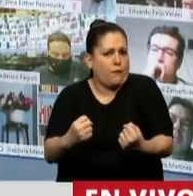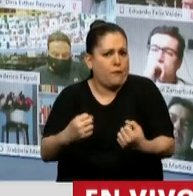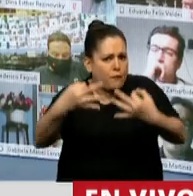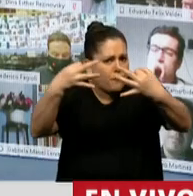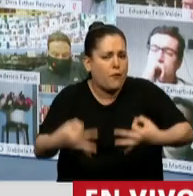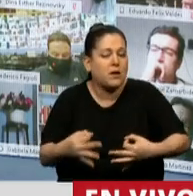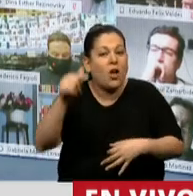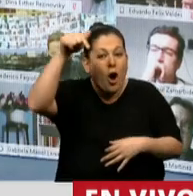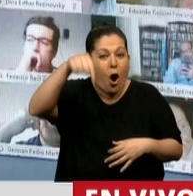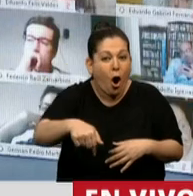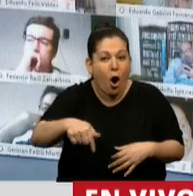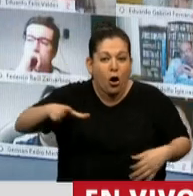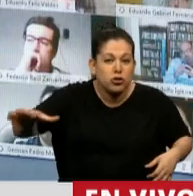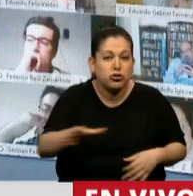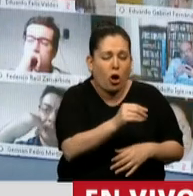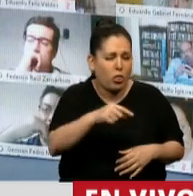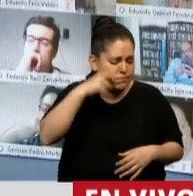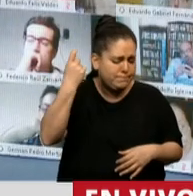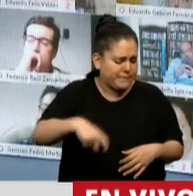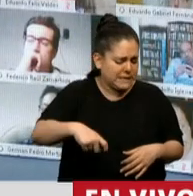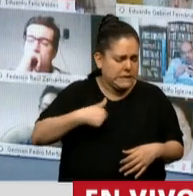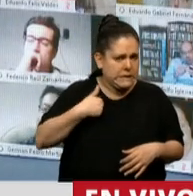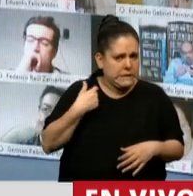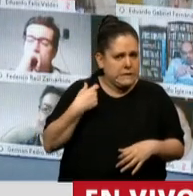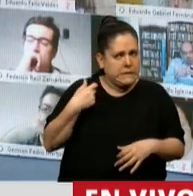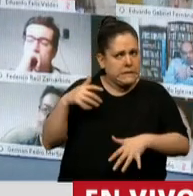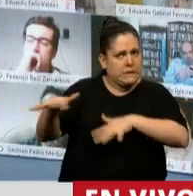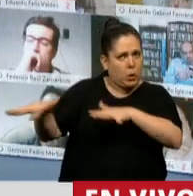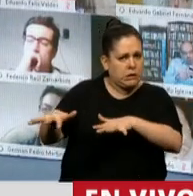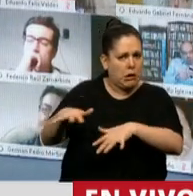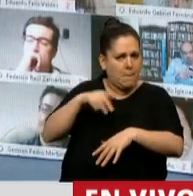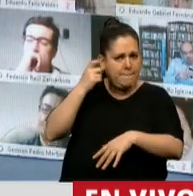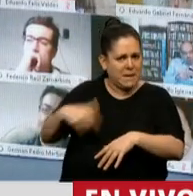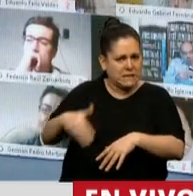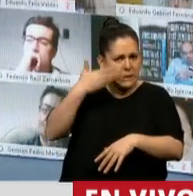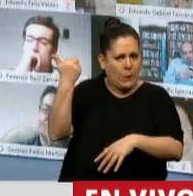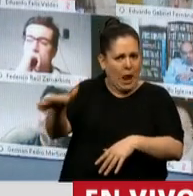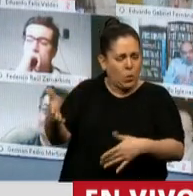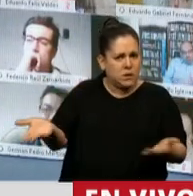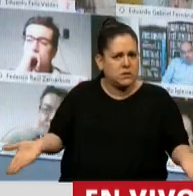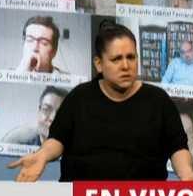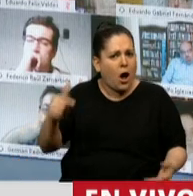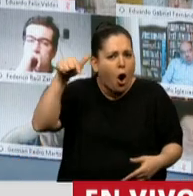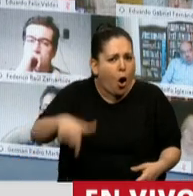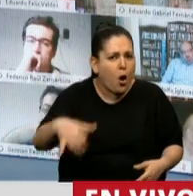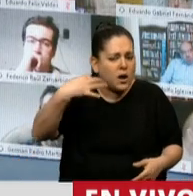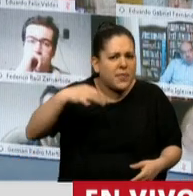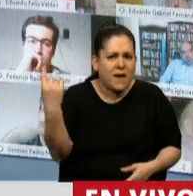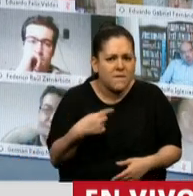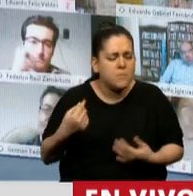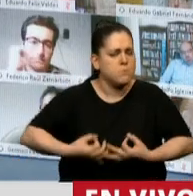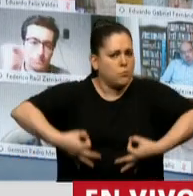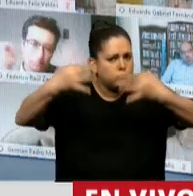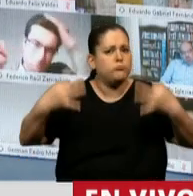hoy que todos estamos avergonzados por cosas que pasan, hoy que estamos más obligados que nunca a dar señales